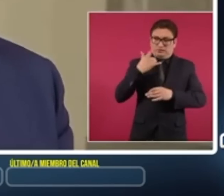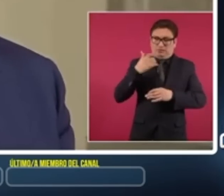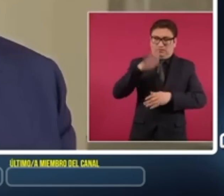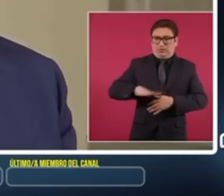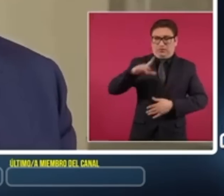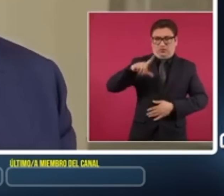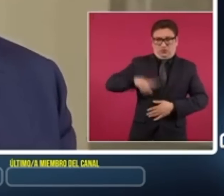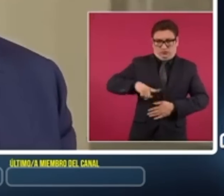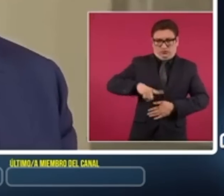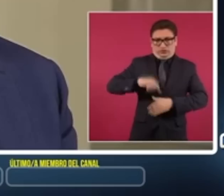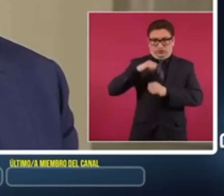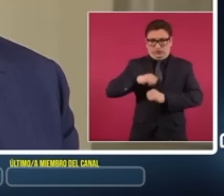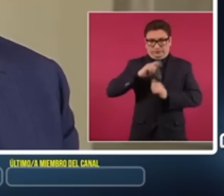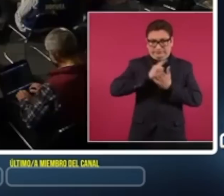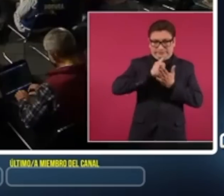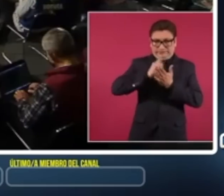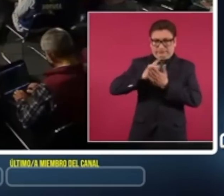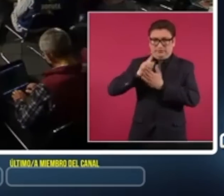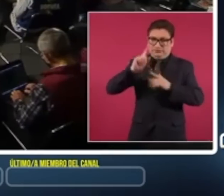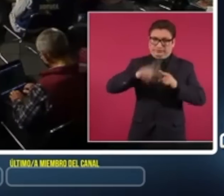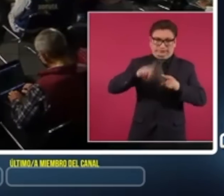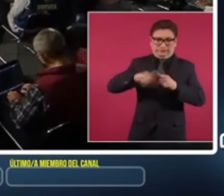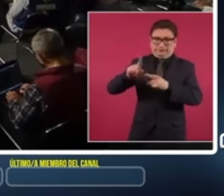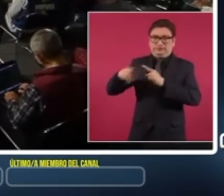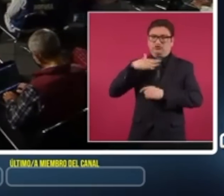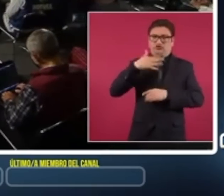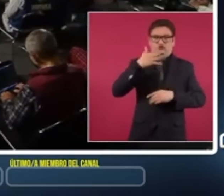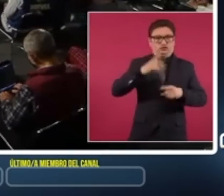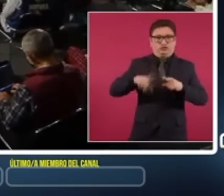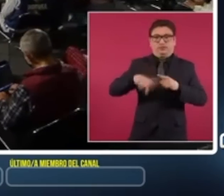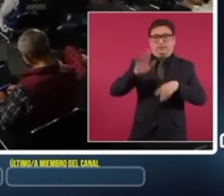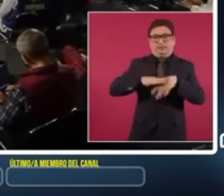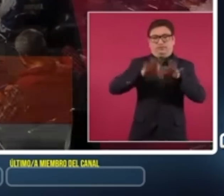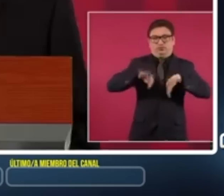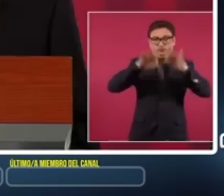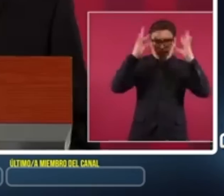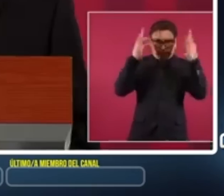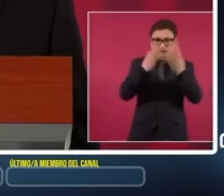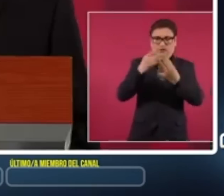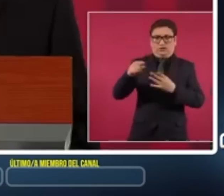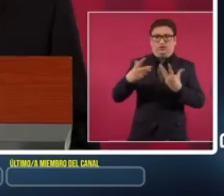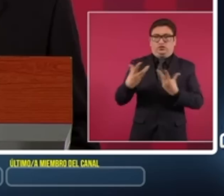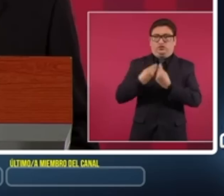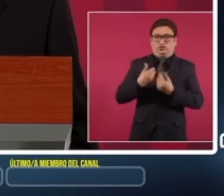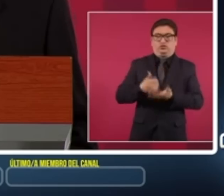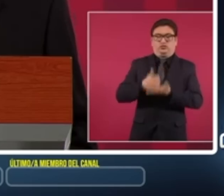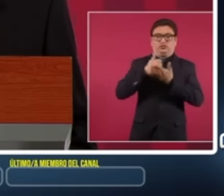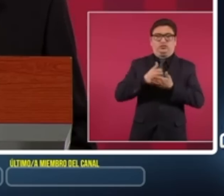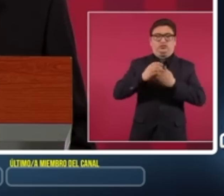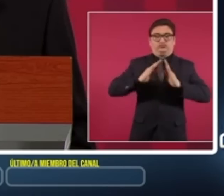gobierno y en especial las aduanas, con el apoyo de las Fuerzas Armadas,